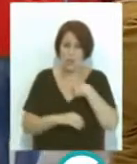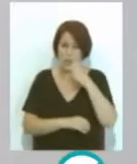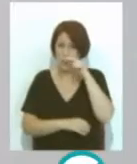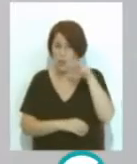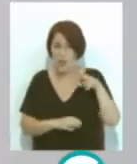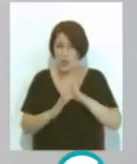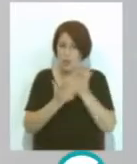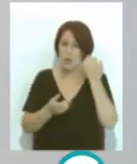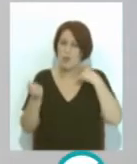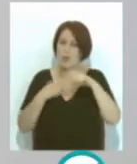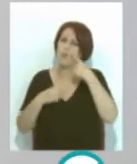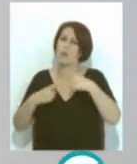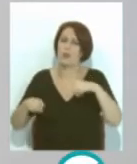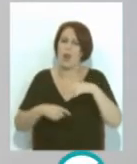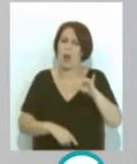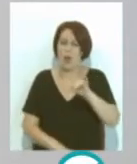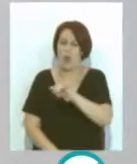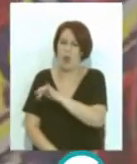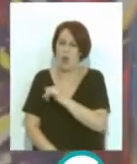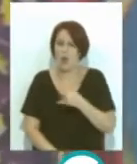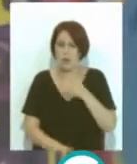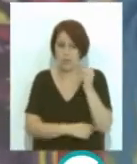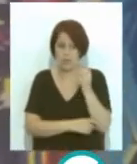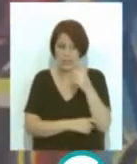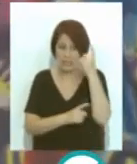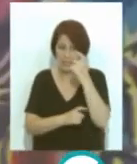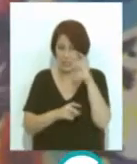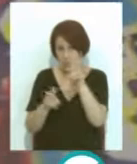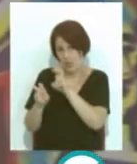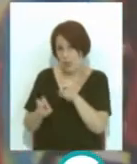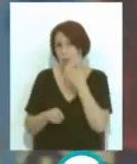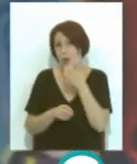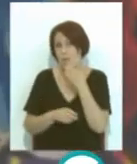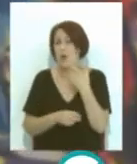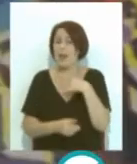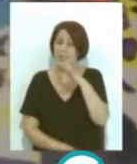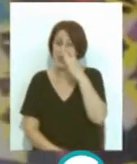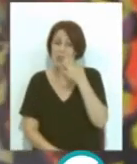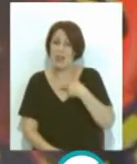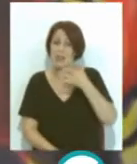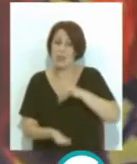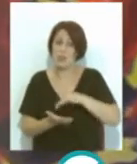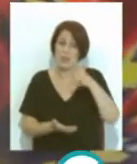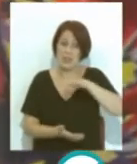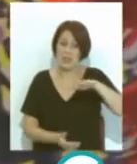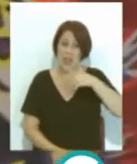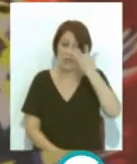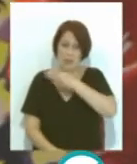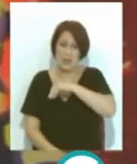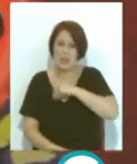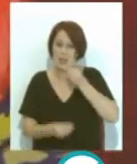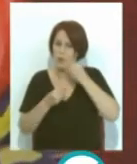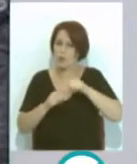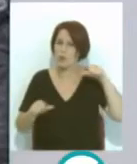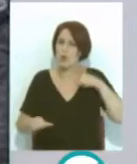libros y actuaciones musicales Sus ponentes tratarán de temas como los carnavales realizados en Iberoamérica su historia influencias